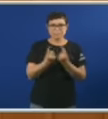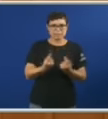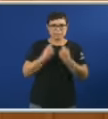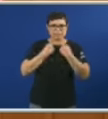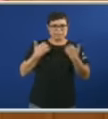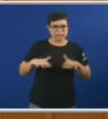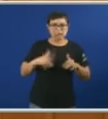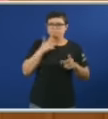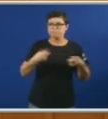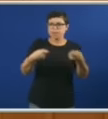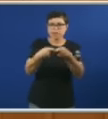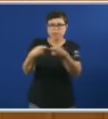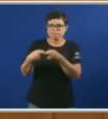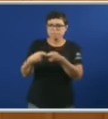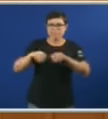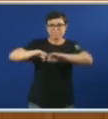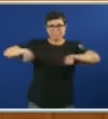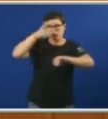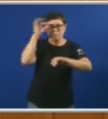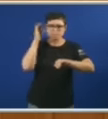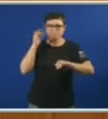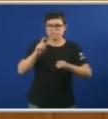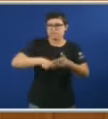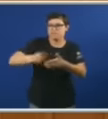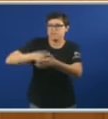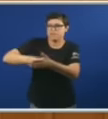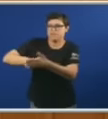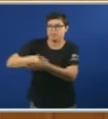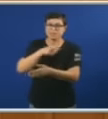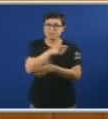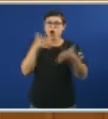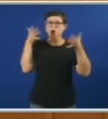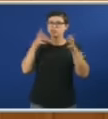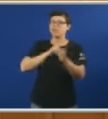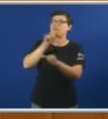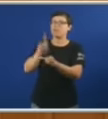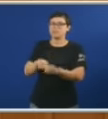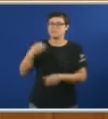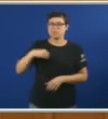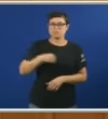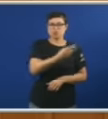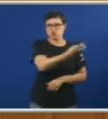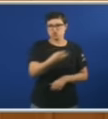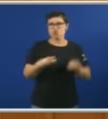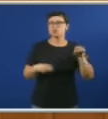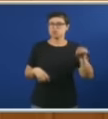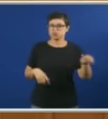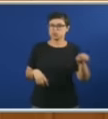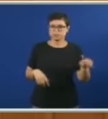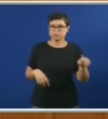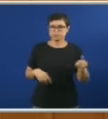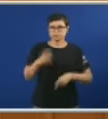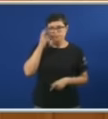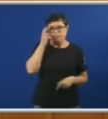Os concertos Dos centros Que segregan Por sexo E vostede Estaba nese Consello Nese Consello Da xunta E logo